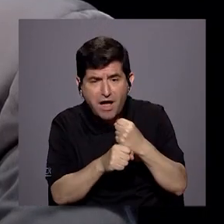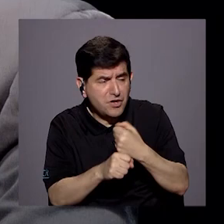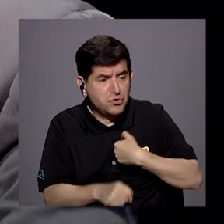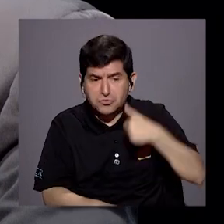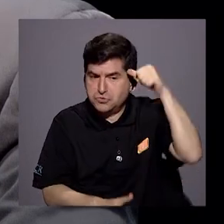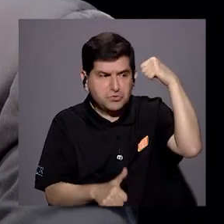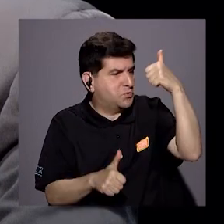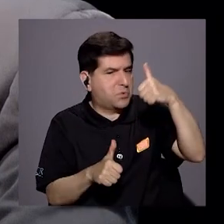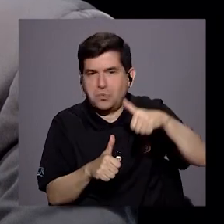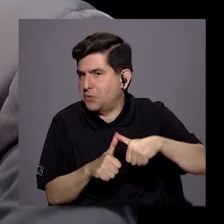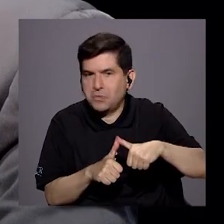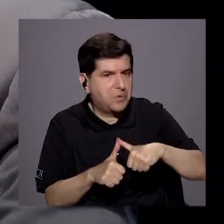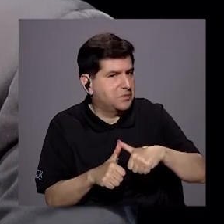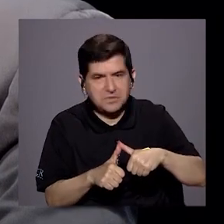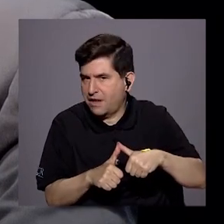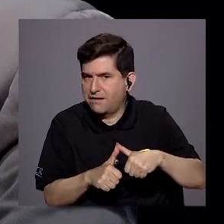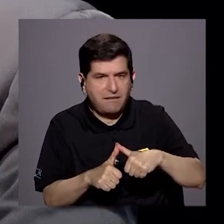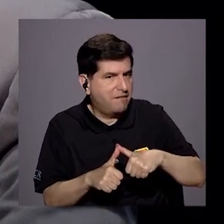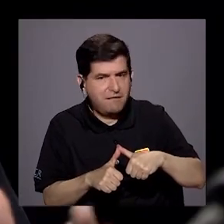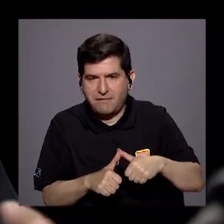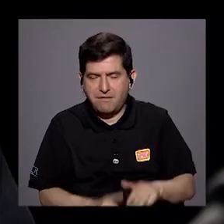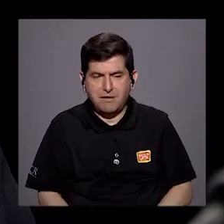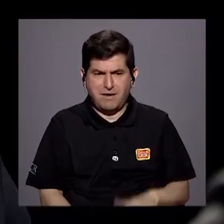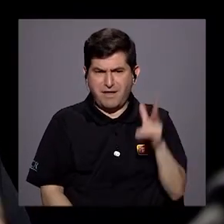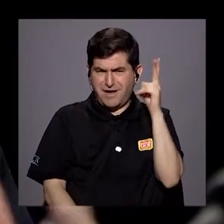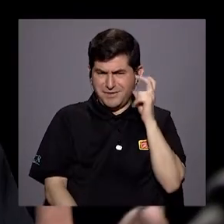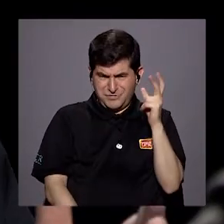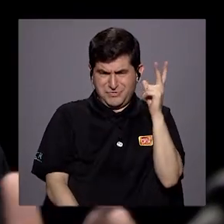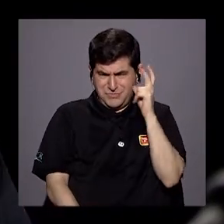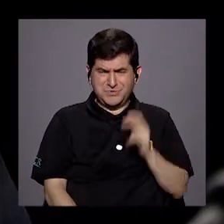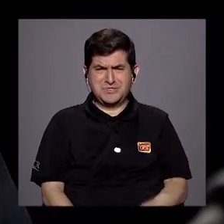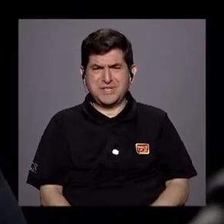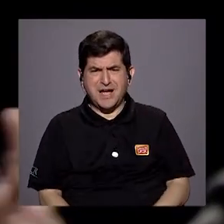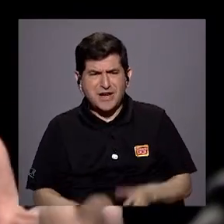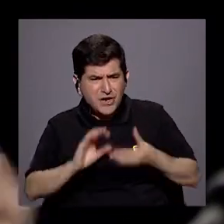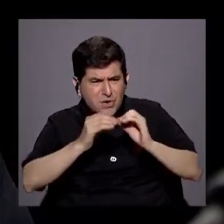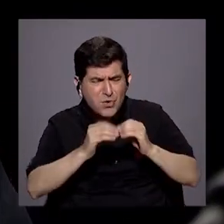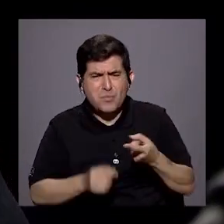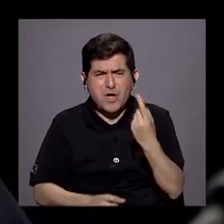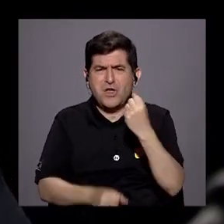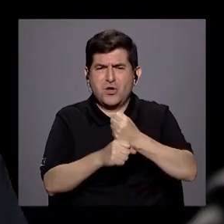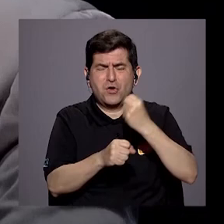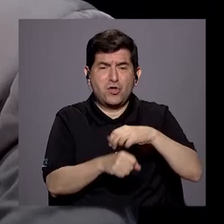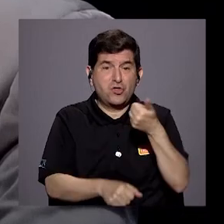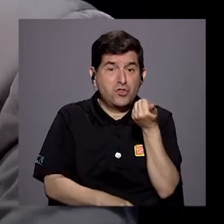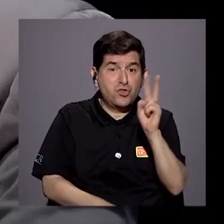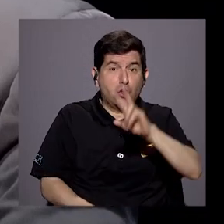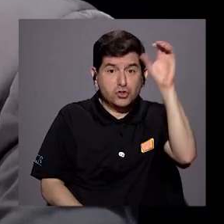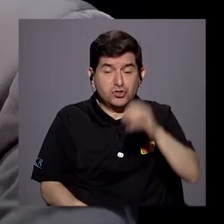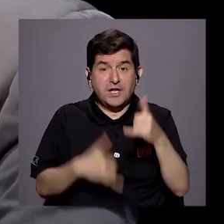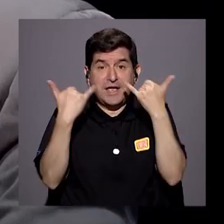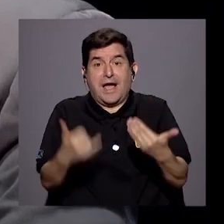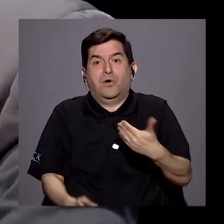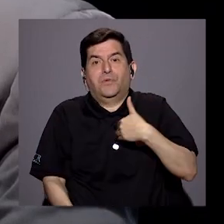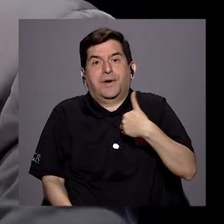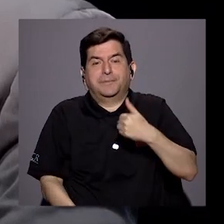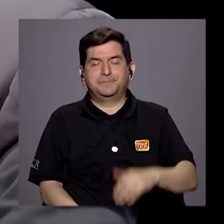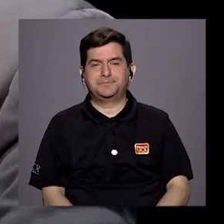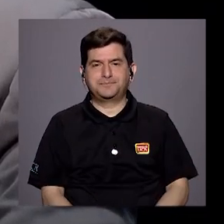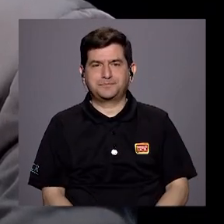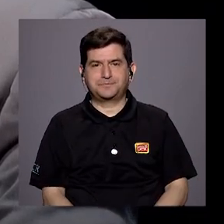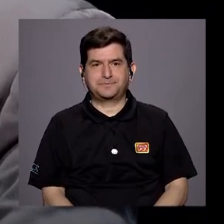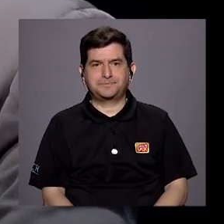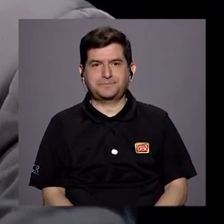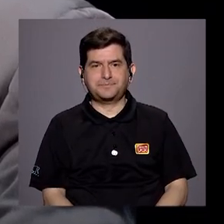yo no recuerdo, por lo menos, haber oído nunca un índice de desocupación el 12% como el que tenemos hoy.